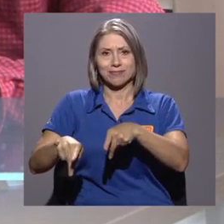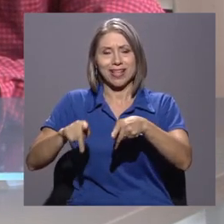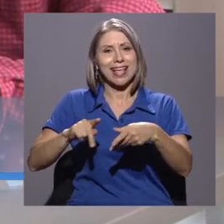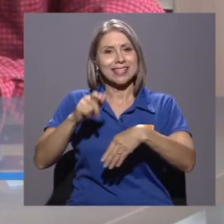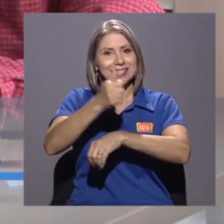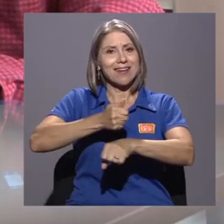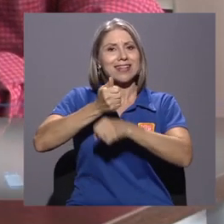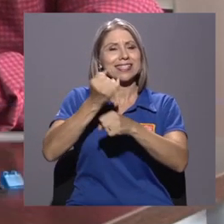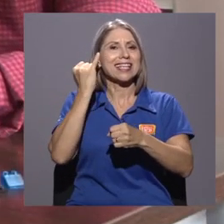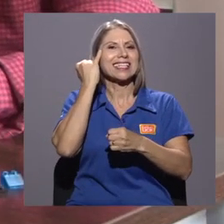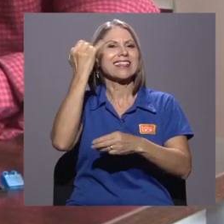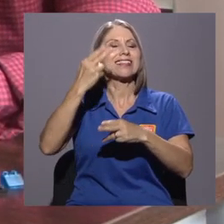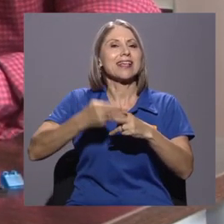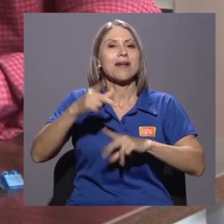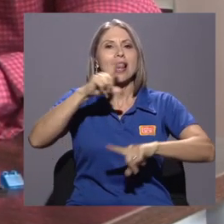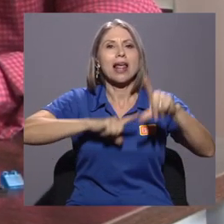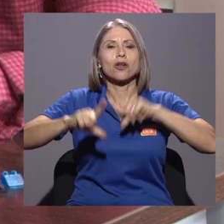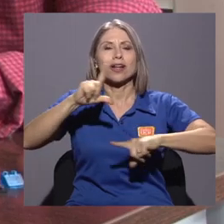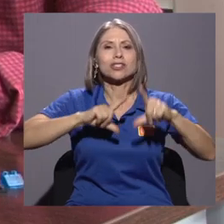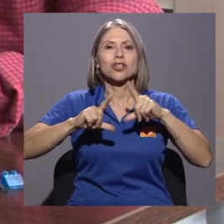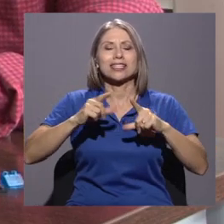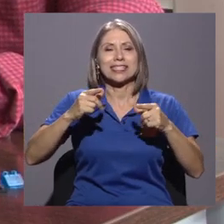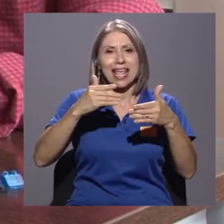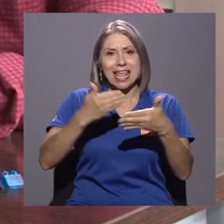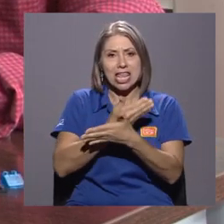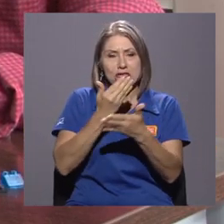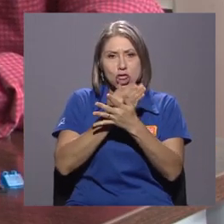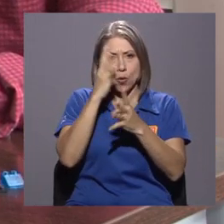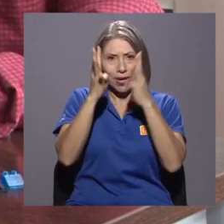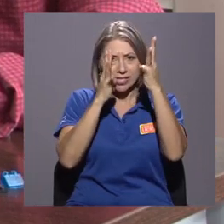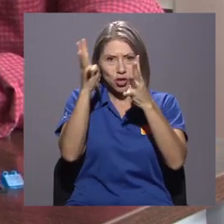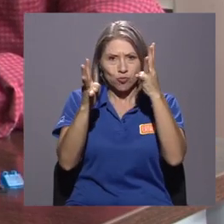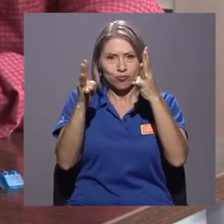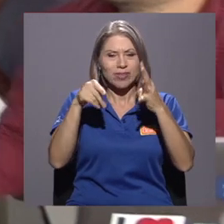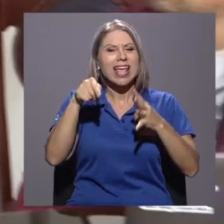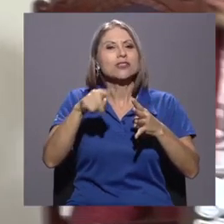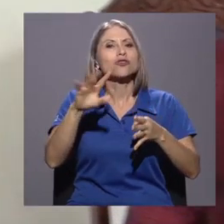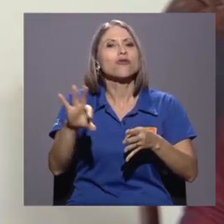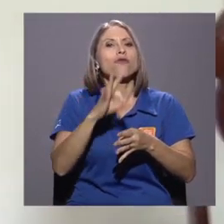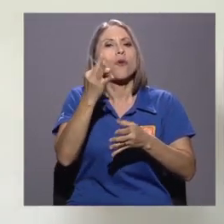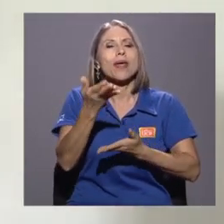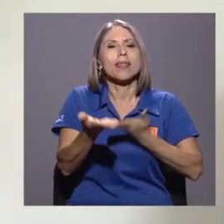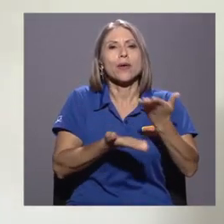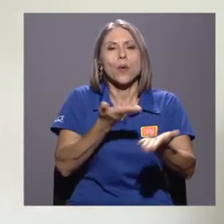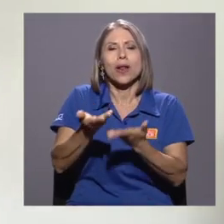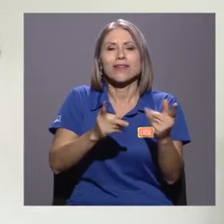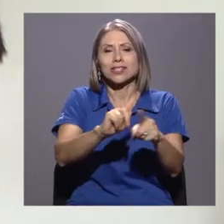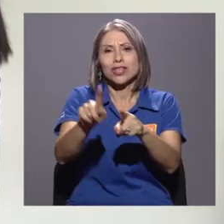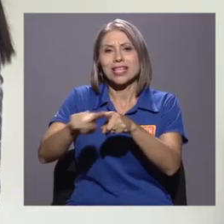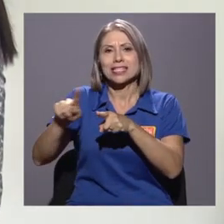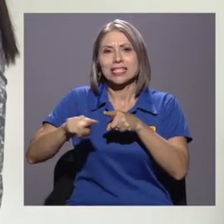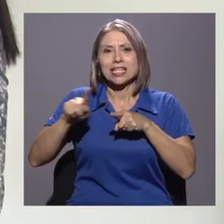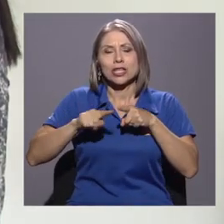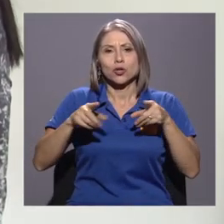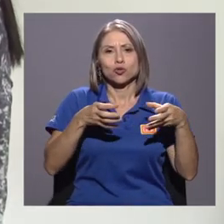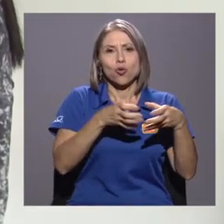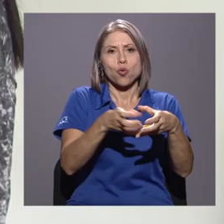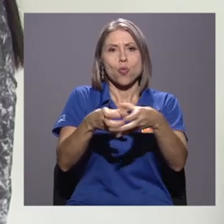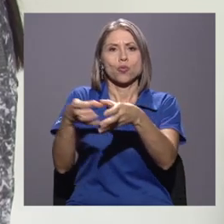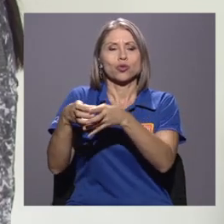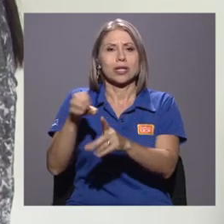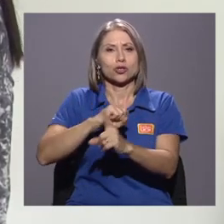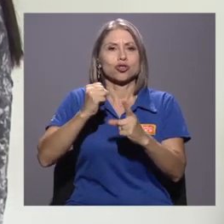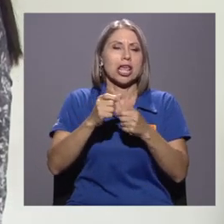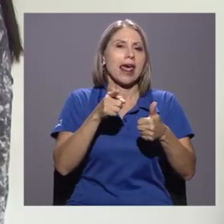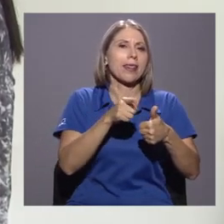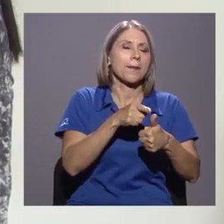laboratorios de innovación, que son básicamente una plataforma de colaboración entre distintos sectores de la sociedad, el sector privado,